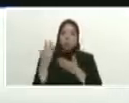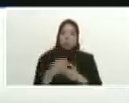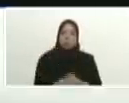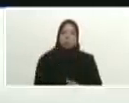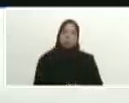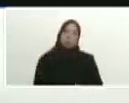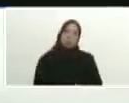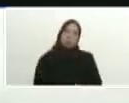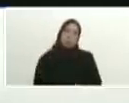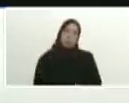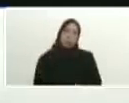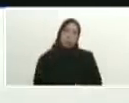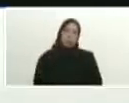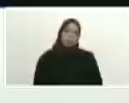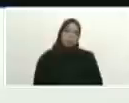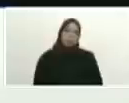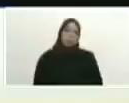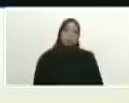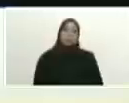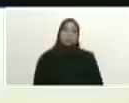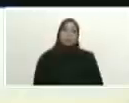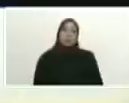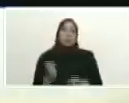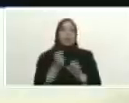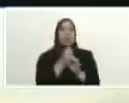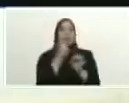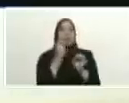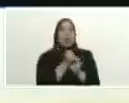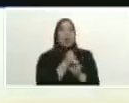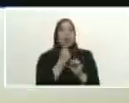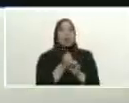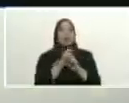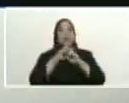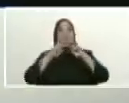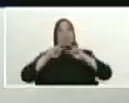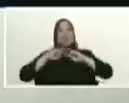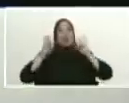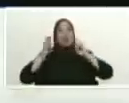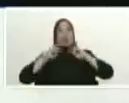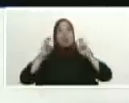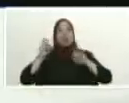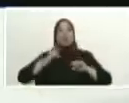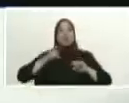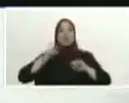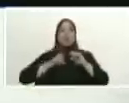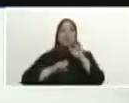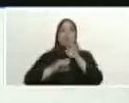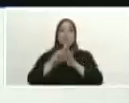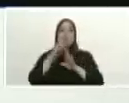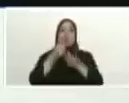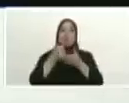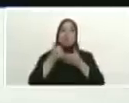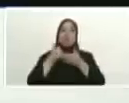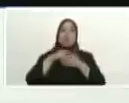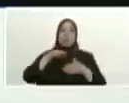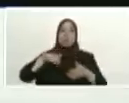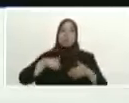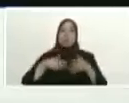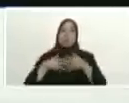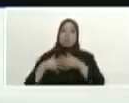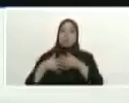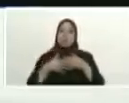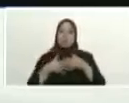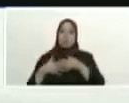conversando trabajando todos los temas una necesidad de reactivar la cooperación fronteriza en materia de seguridad